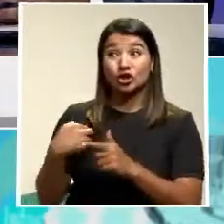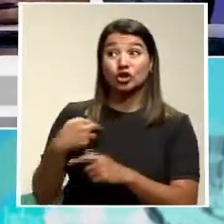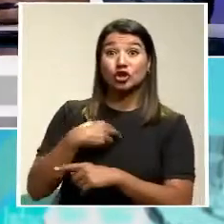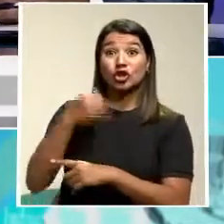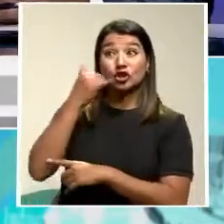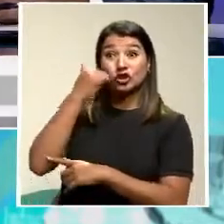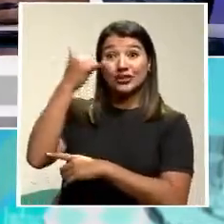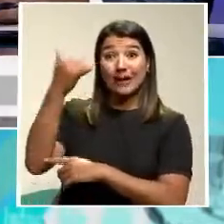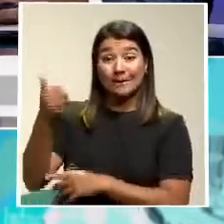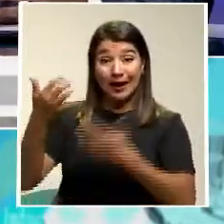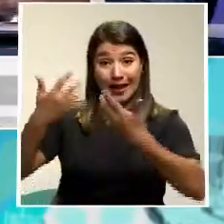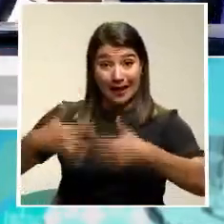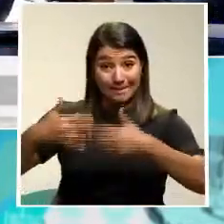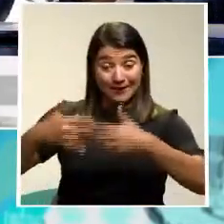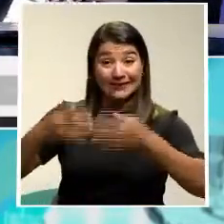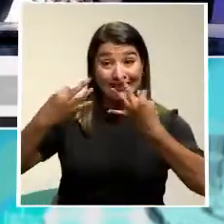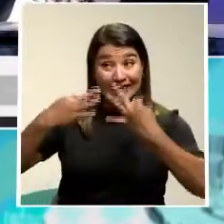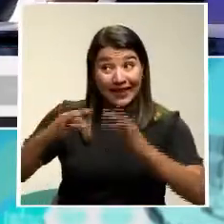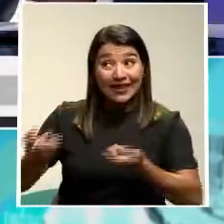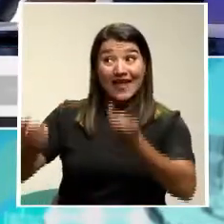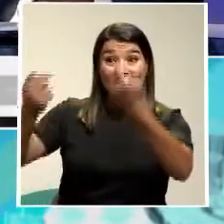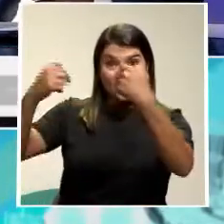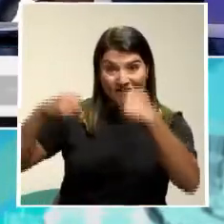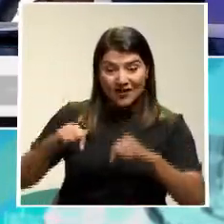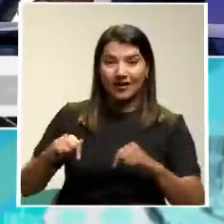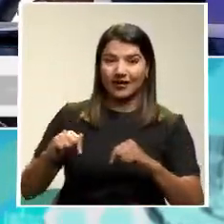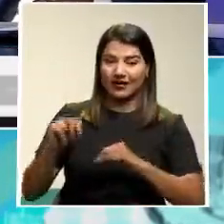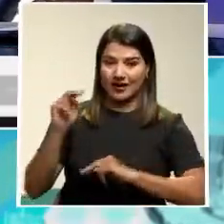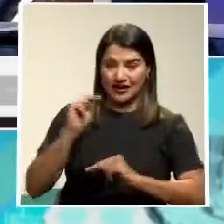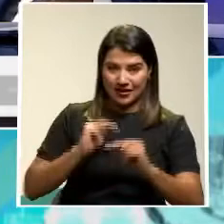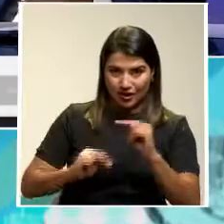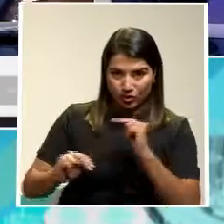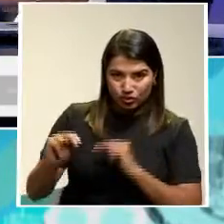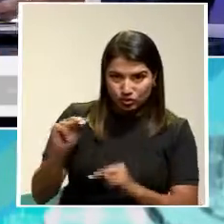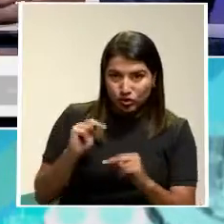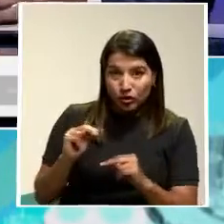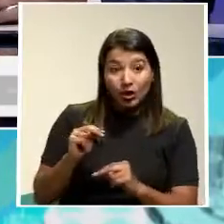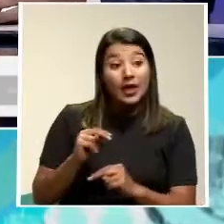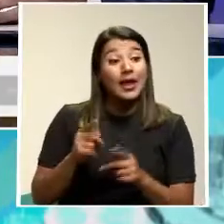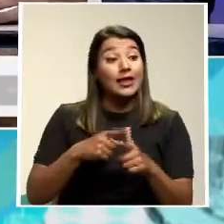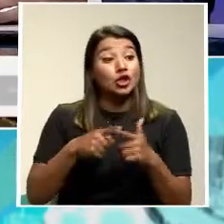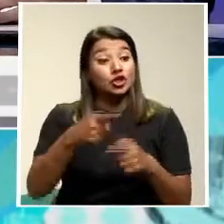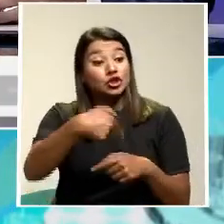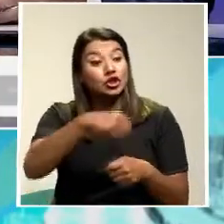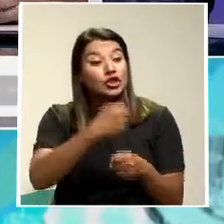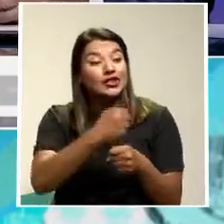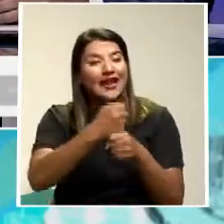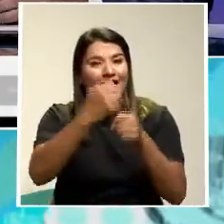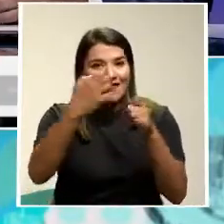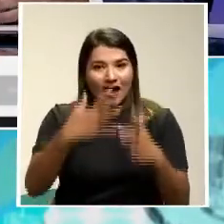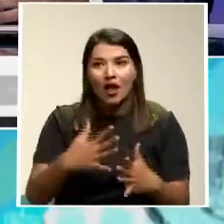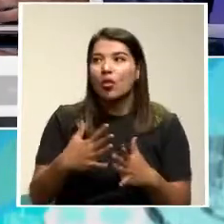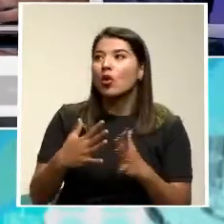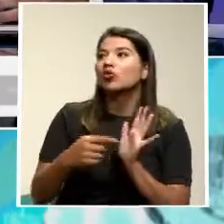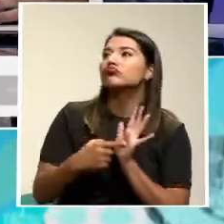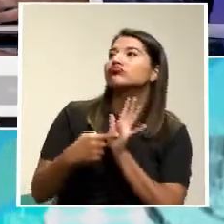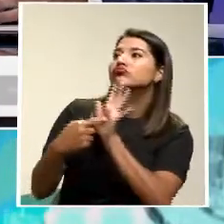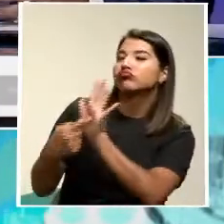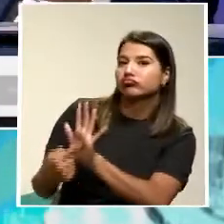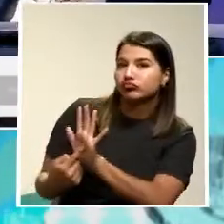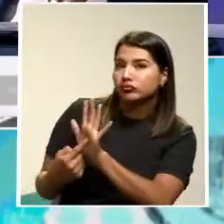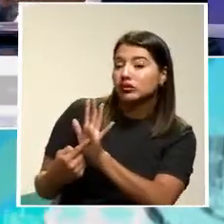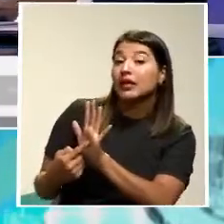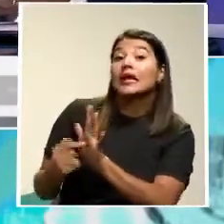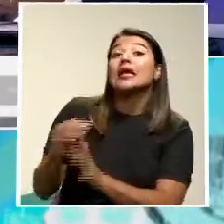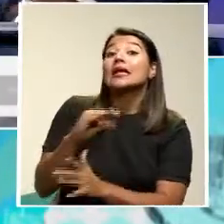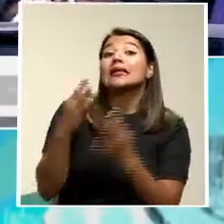Tratemos de traerlas una mesa Ustedes les exponen La situación En esa precarización Que ellos están alegando Y a partir de ahí